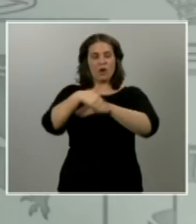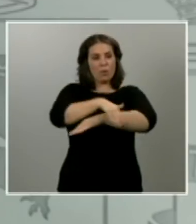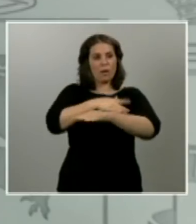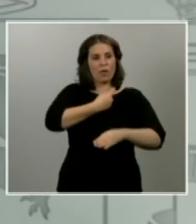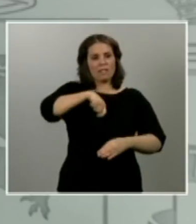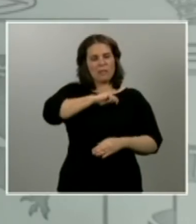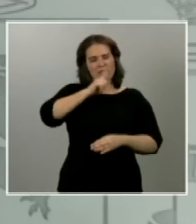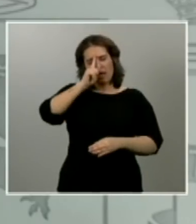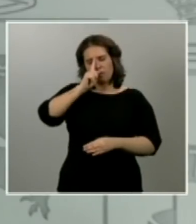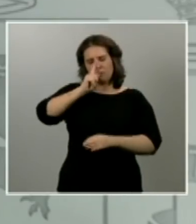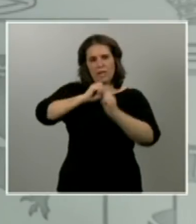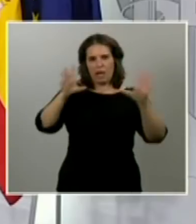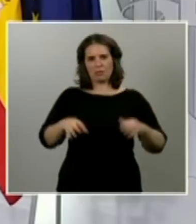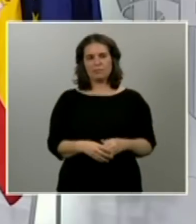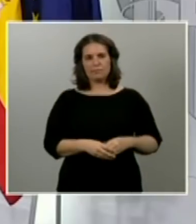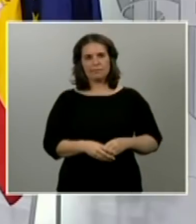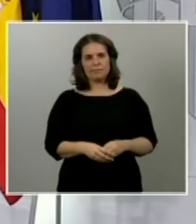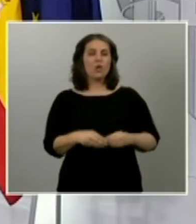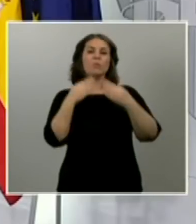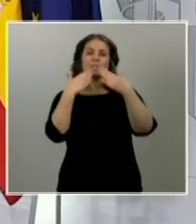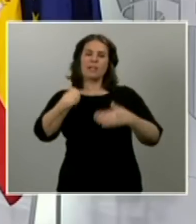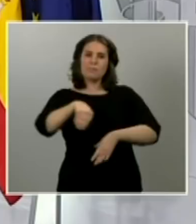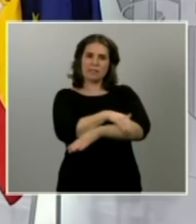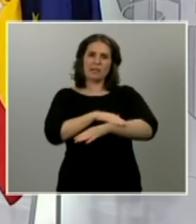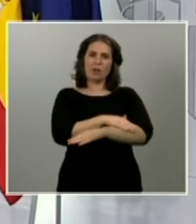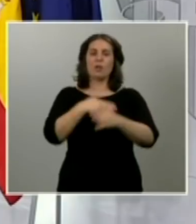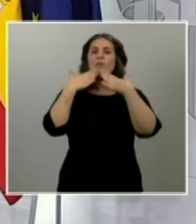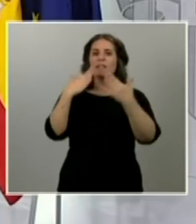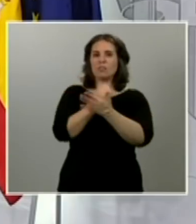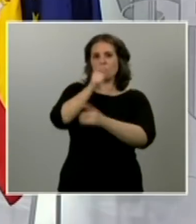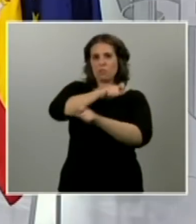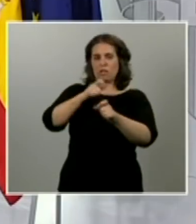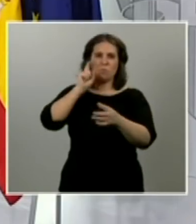y absoluta gracias presidente del gobierno gracias a todos los participantes gracias